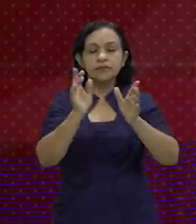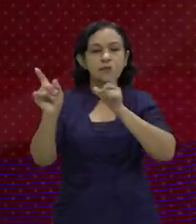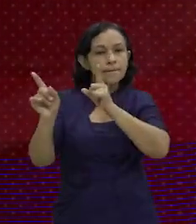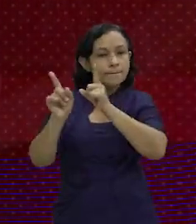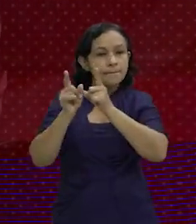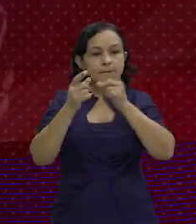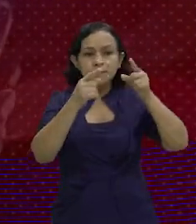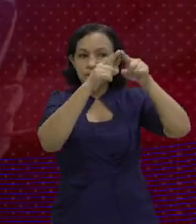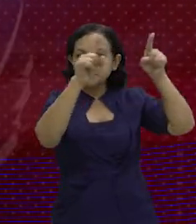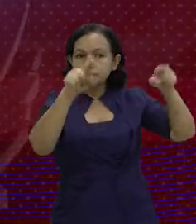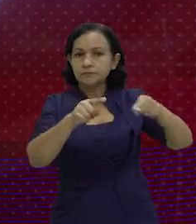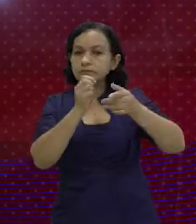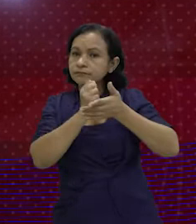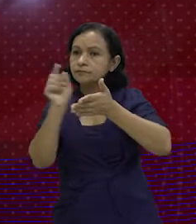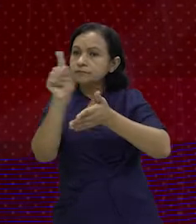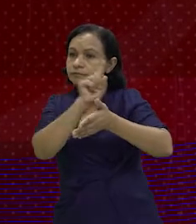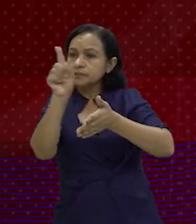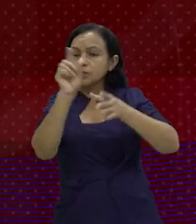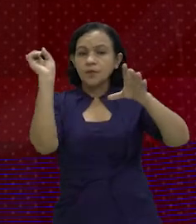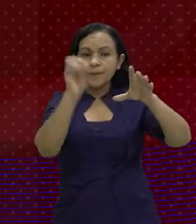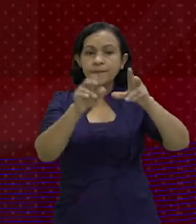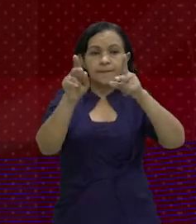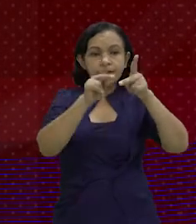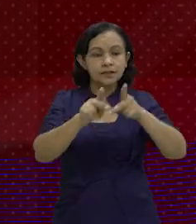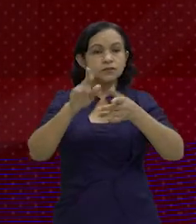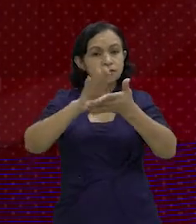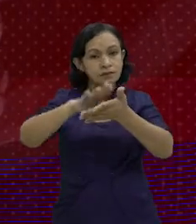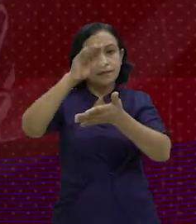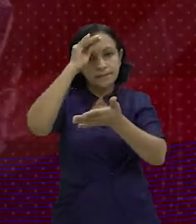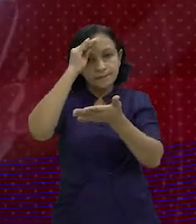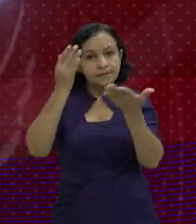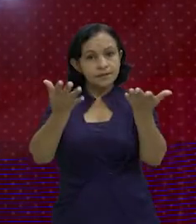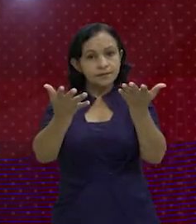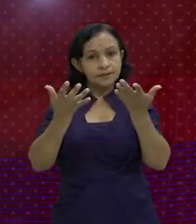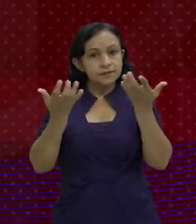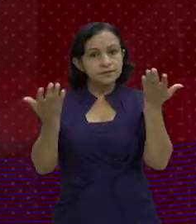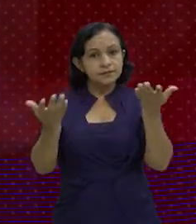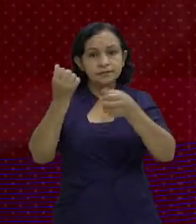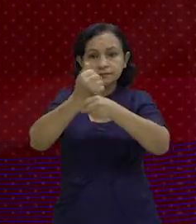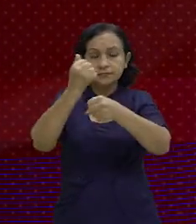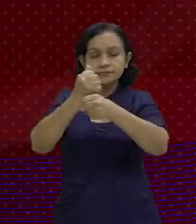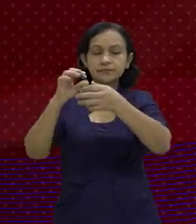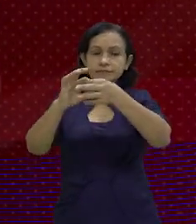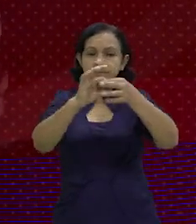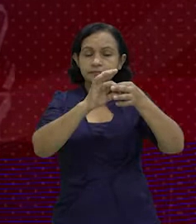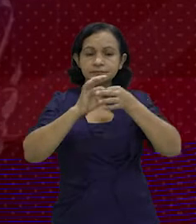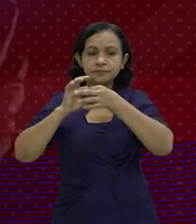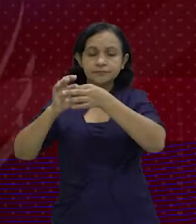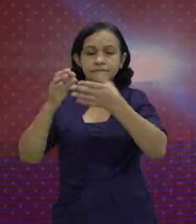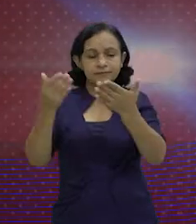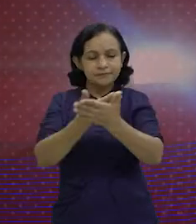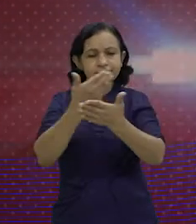mensajes que vayan en pro de fortalecer la conciencia de nuestras familias y lo que queremos es que trabajemos en unidad